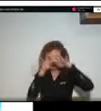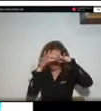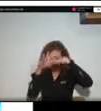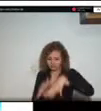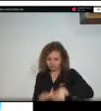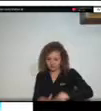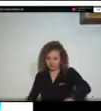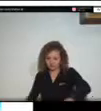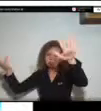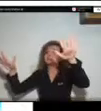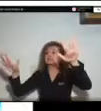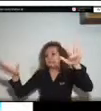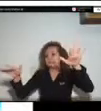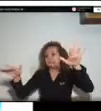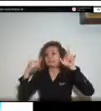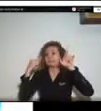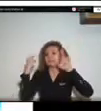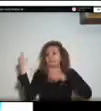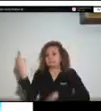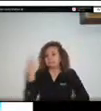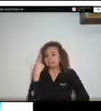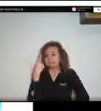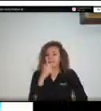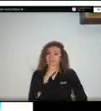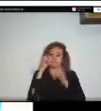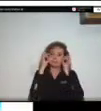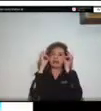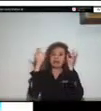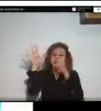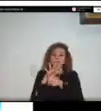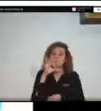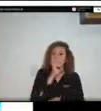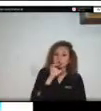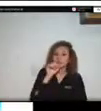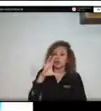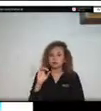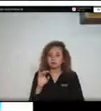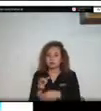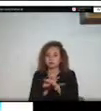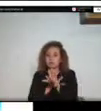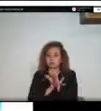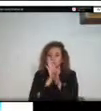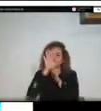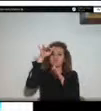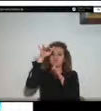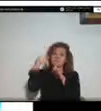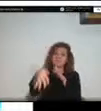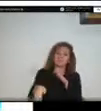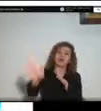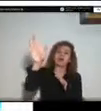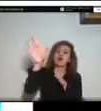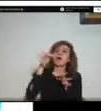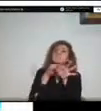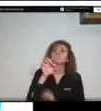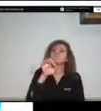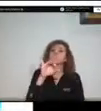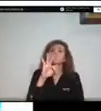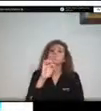su desembocadura en el municipio de Puerto López siguiente por favor aquí vemos un